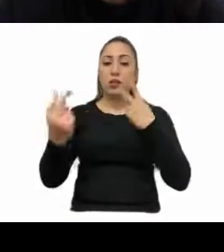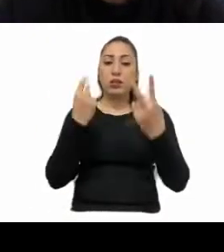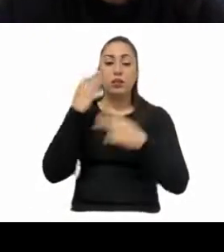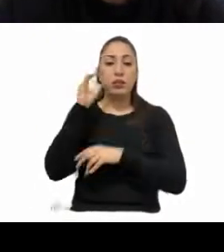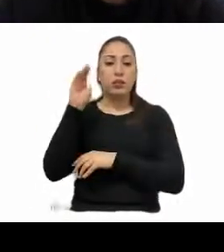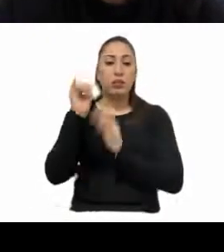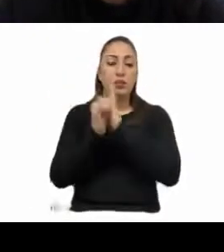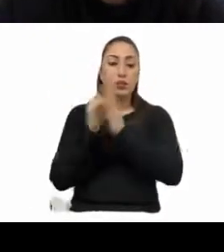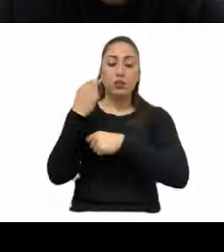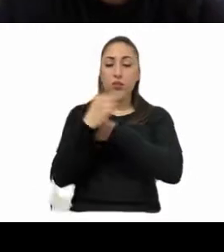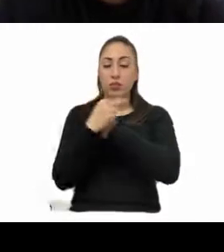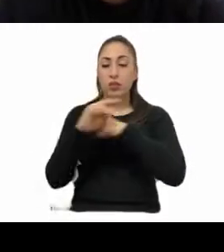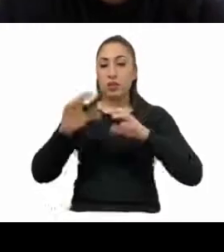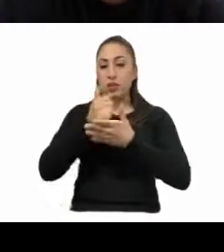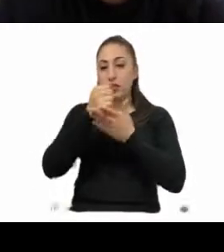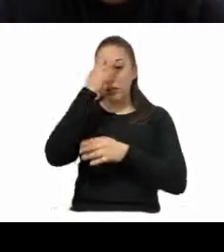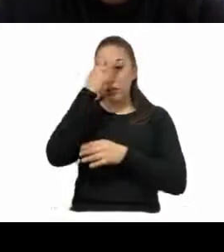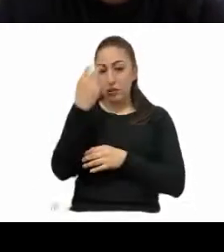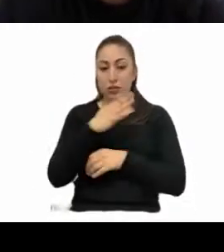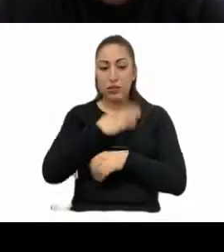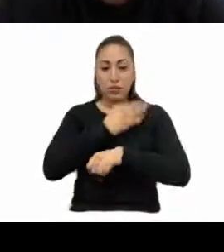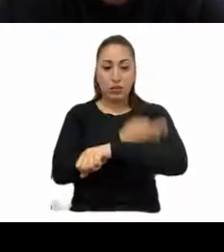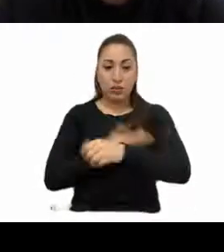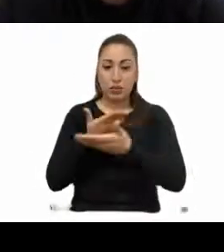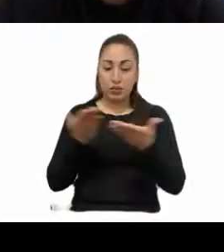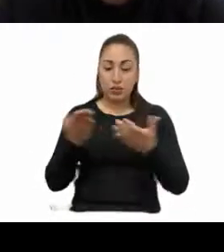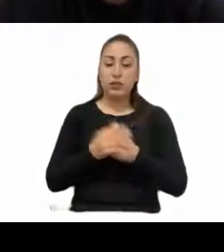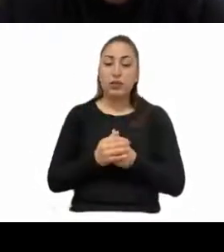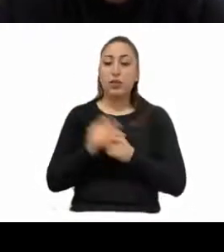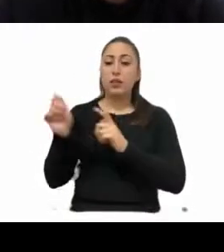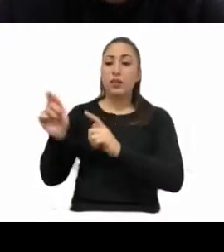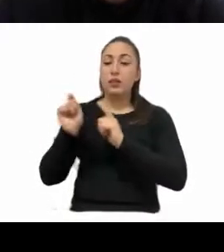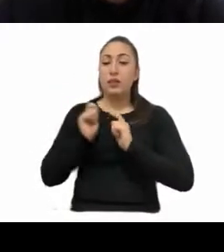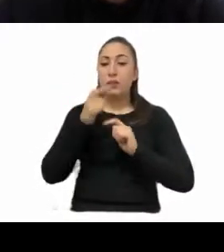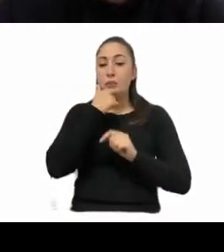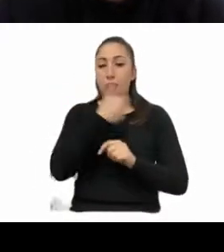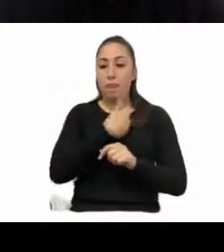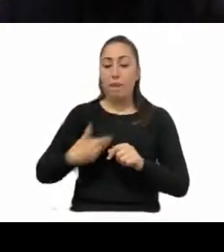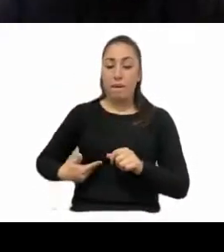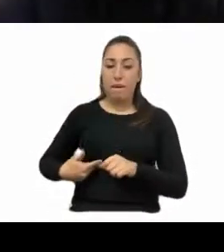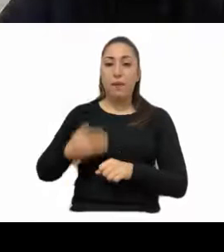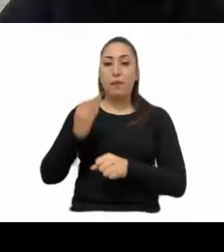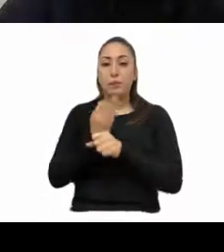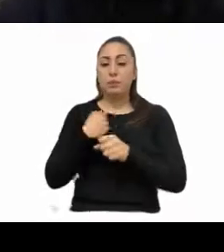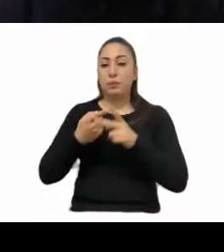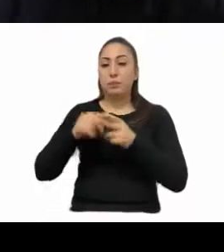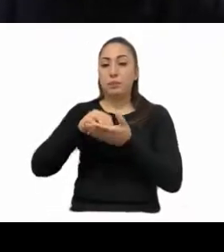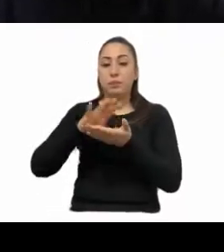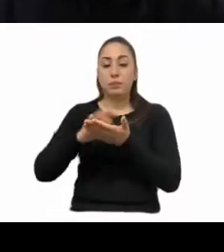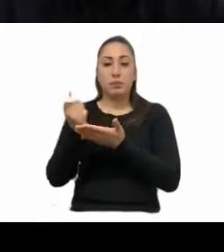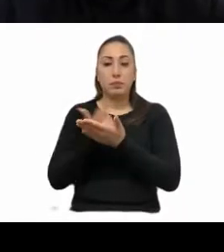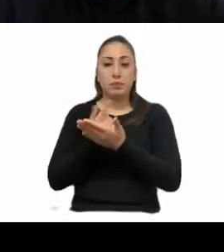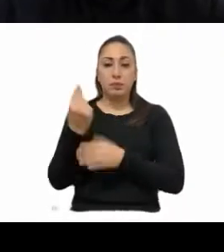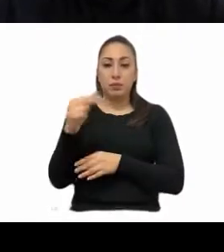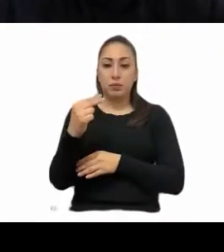están viendo por día remota. Muy buenas tardes a todos. Por instrucciones de la presidencia, se procederá a pasar lista de